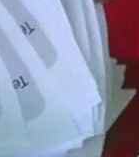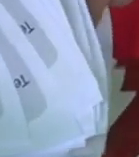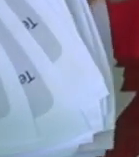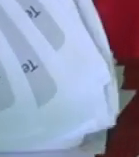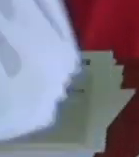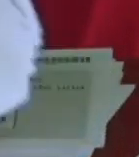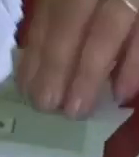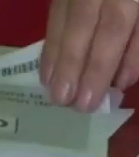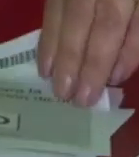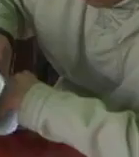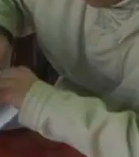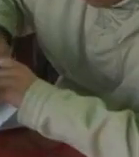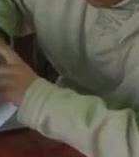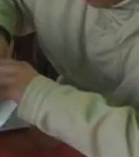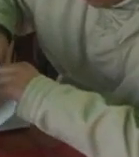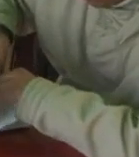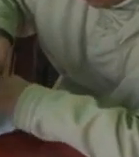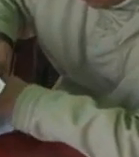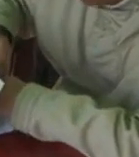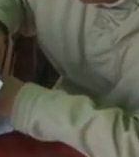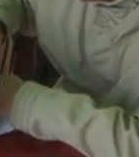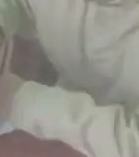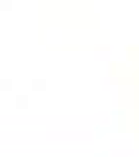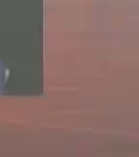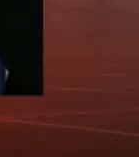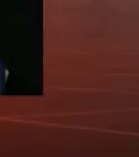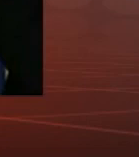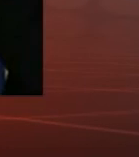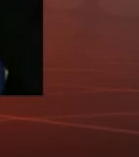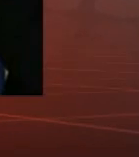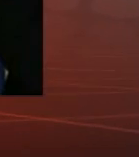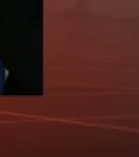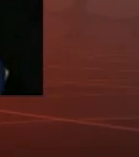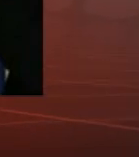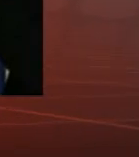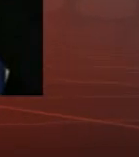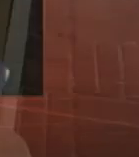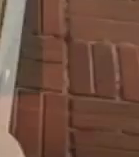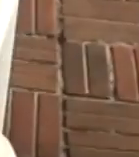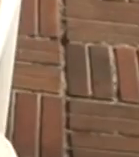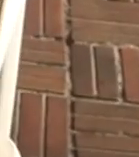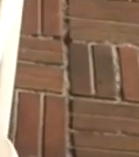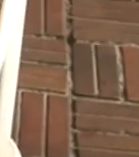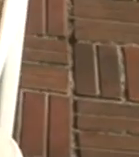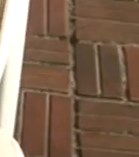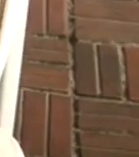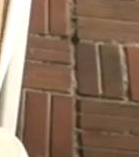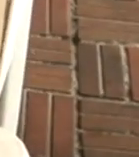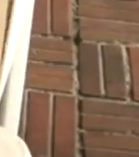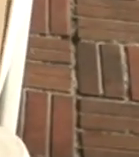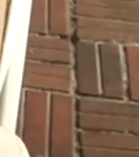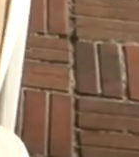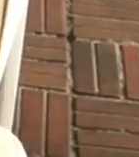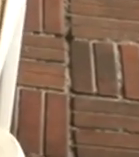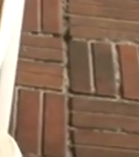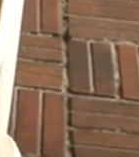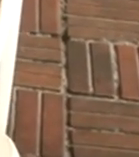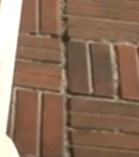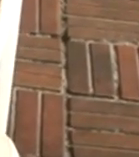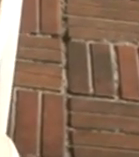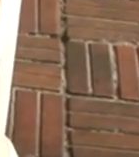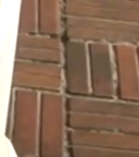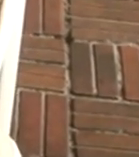Colombianos rechazan el acuerdo de paz entre el gobierno y las FARC Escucho a los que dijeron no y escucho